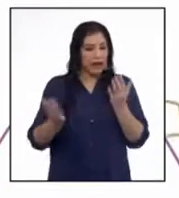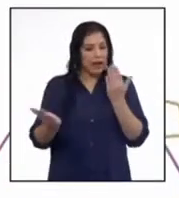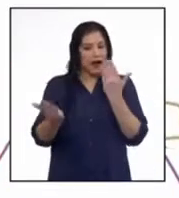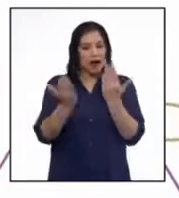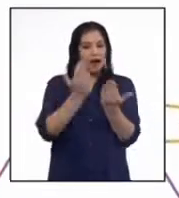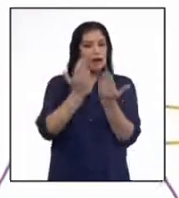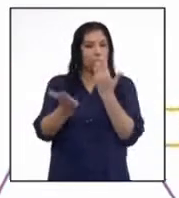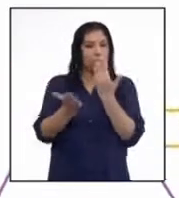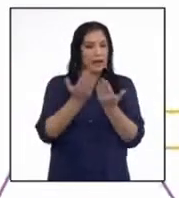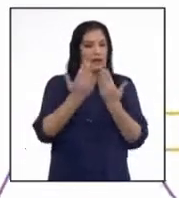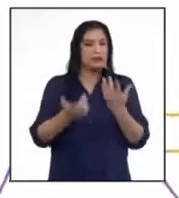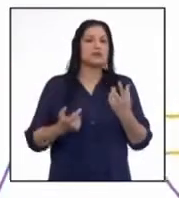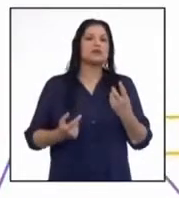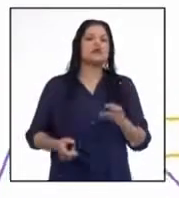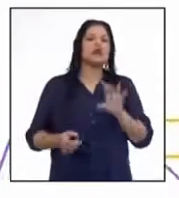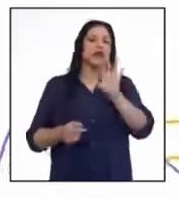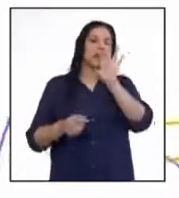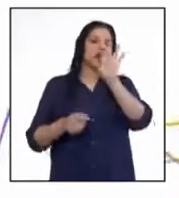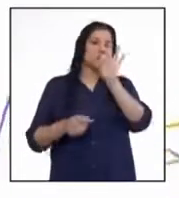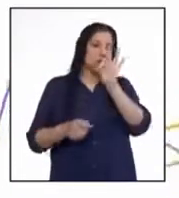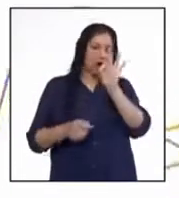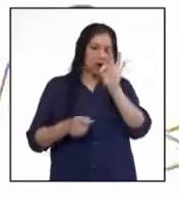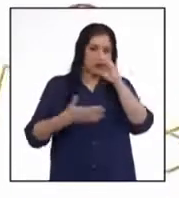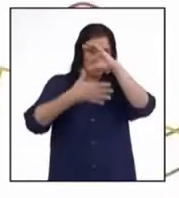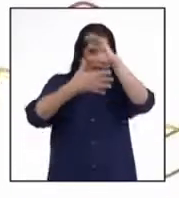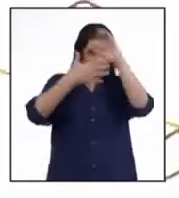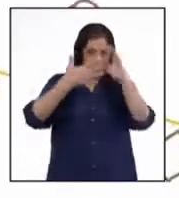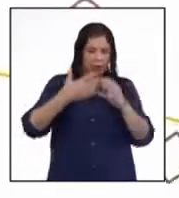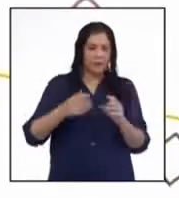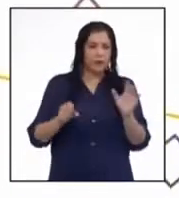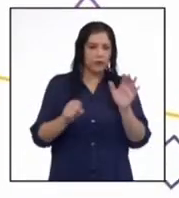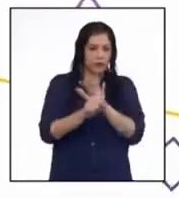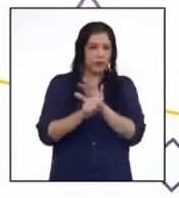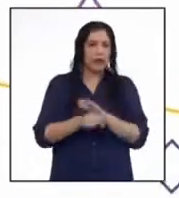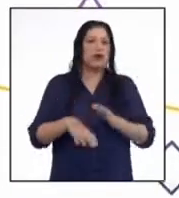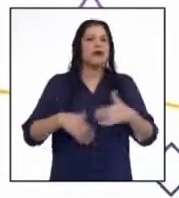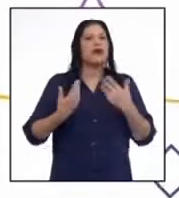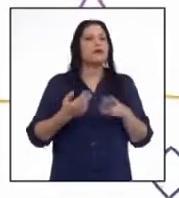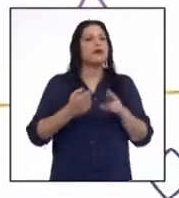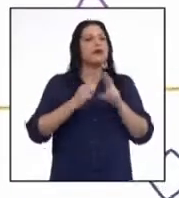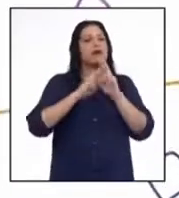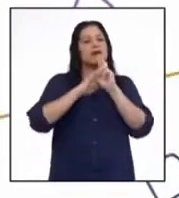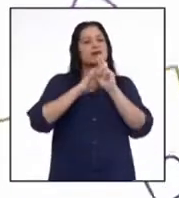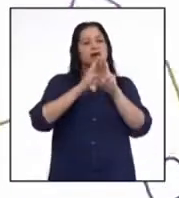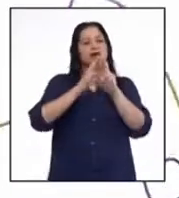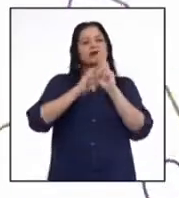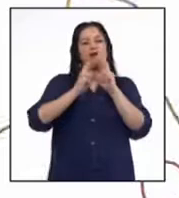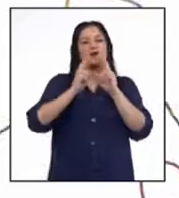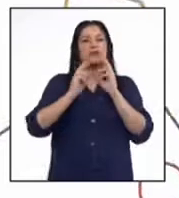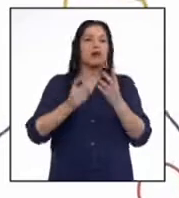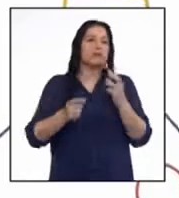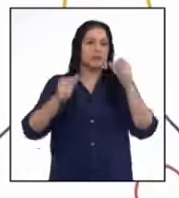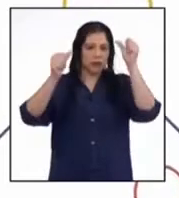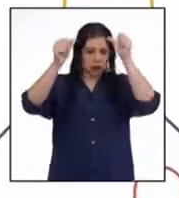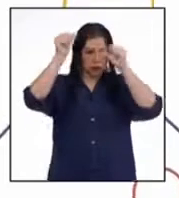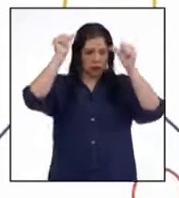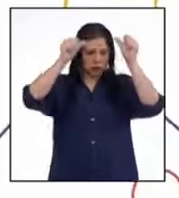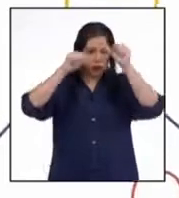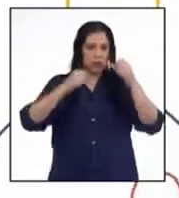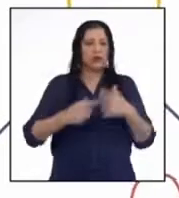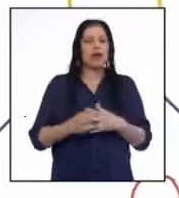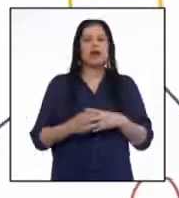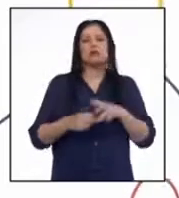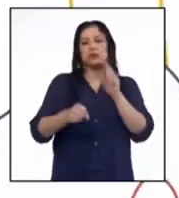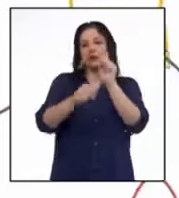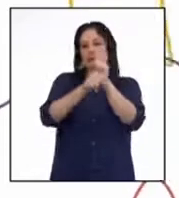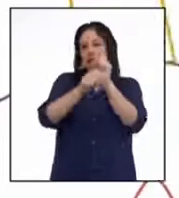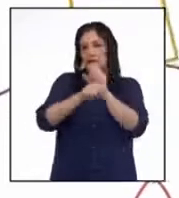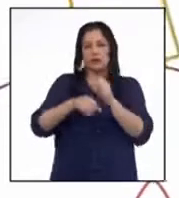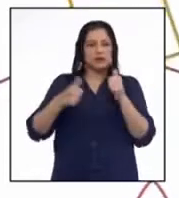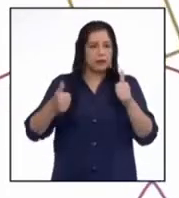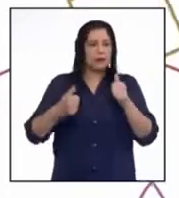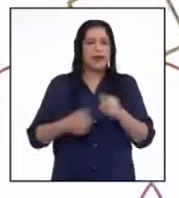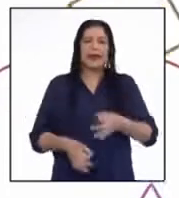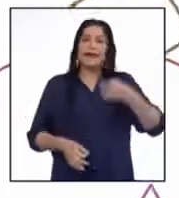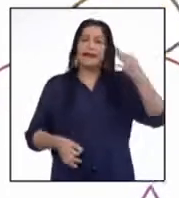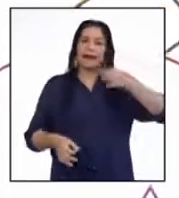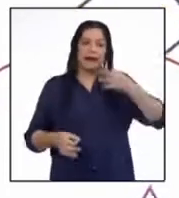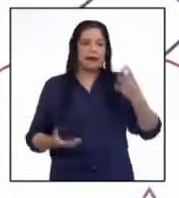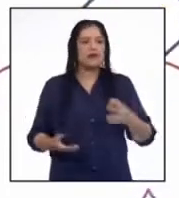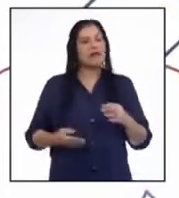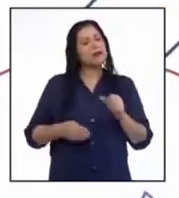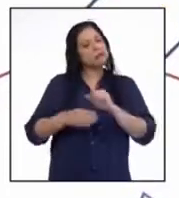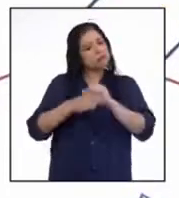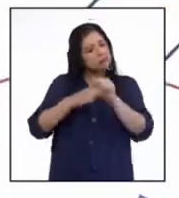modalidades tiene nueve atributos en total. Permite resolver mis dudas de manera oportuna, es una enseñanza eficaz, es de calidad,